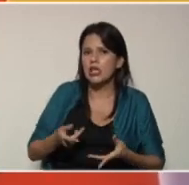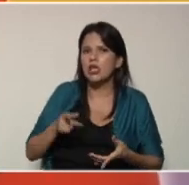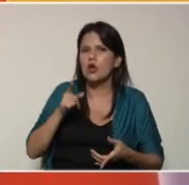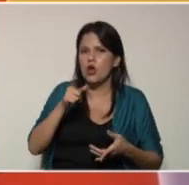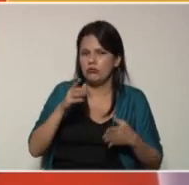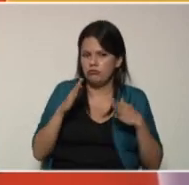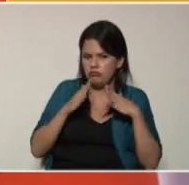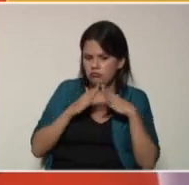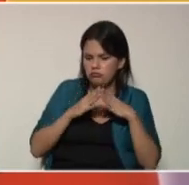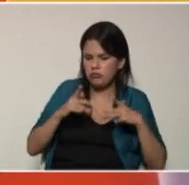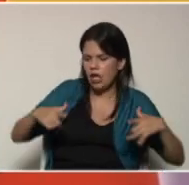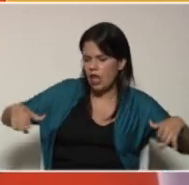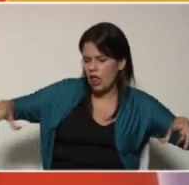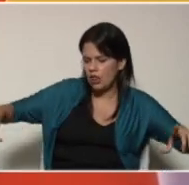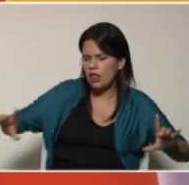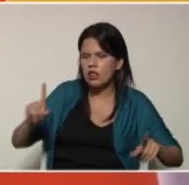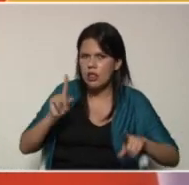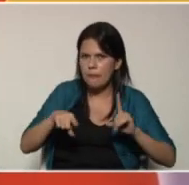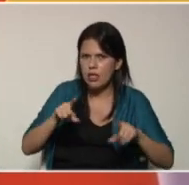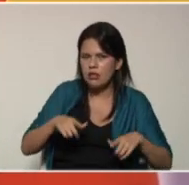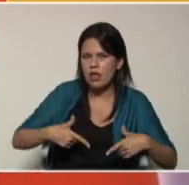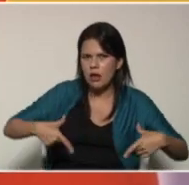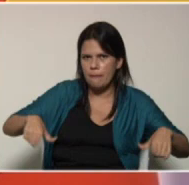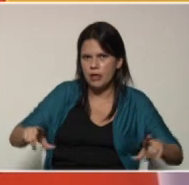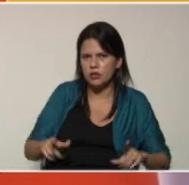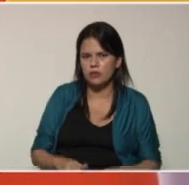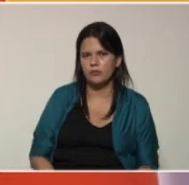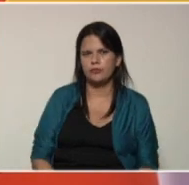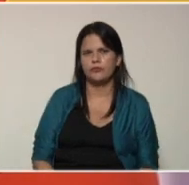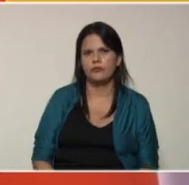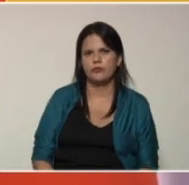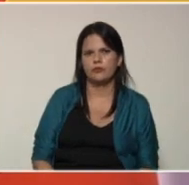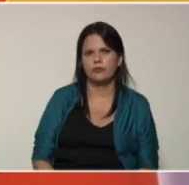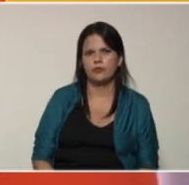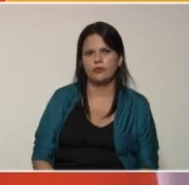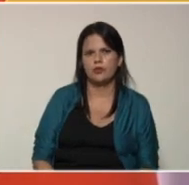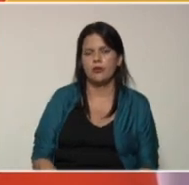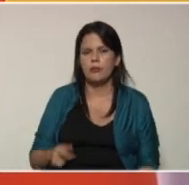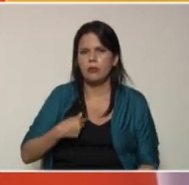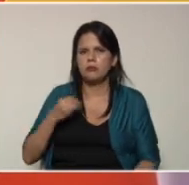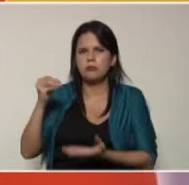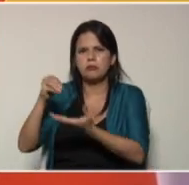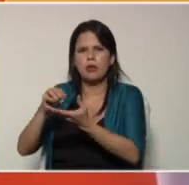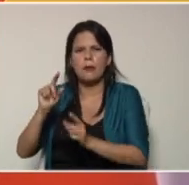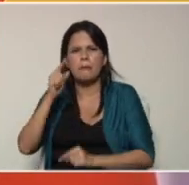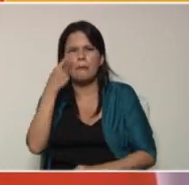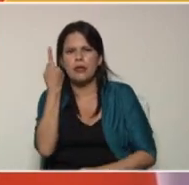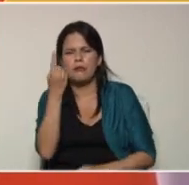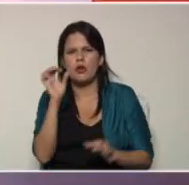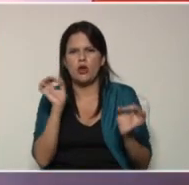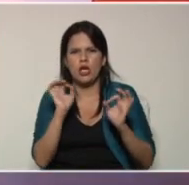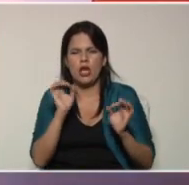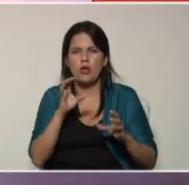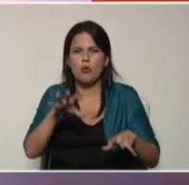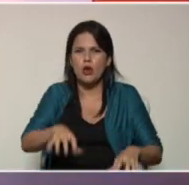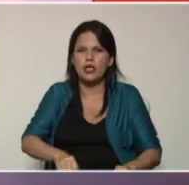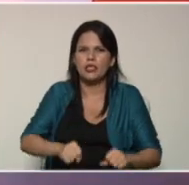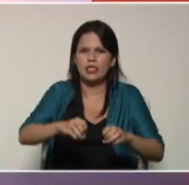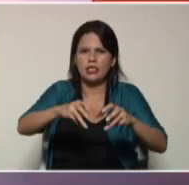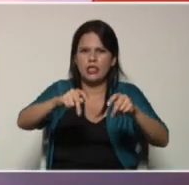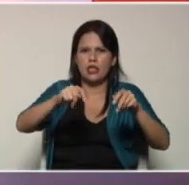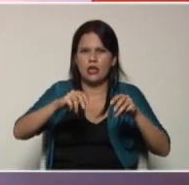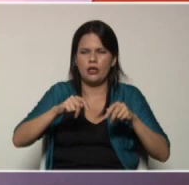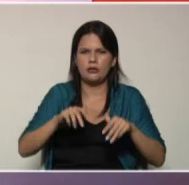para el proceso de siembra entonces vamos a agregar primero que nada un poco de tierra de jardín